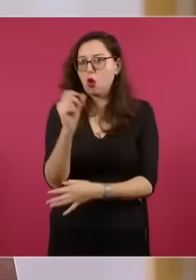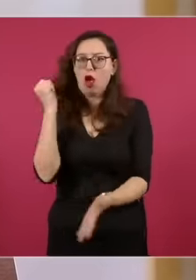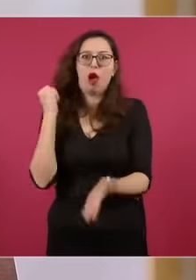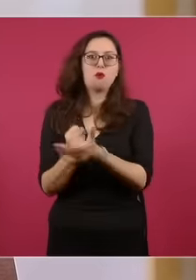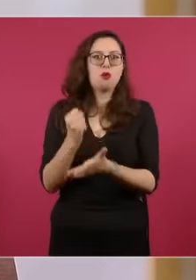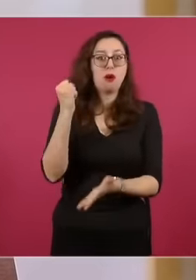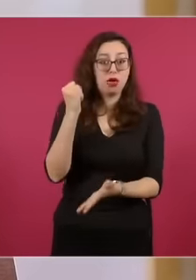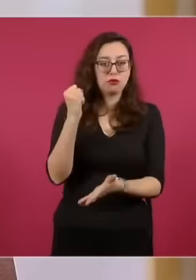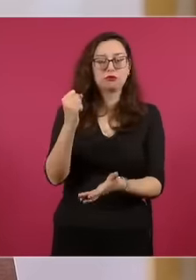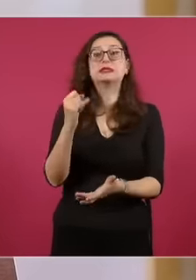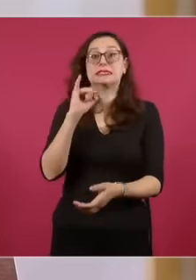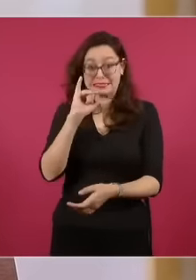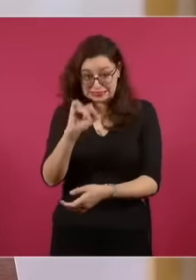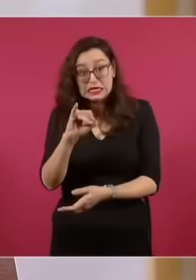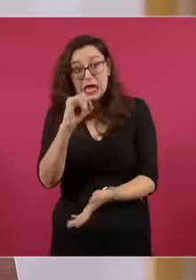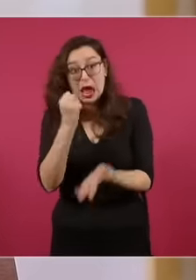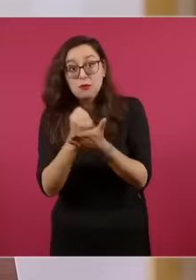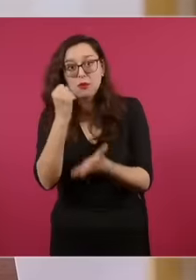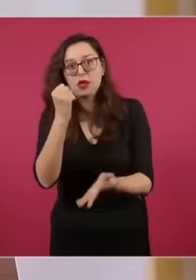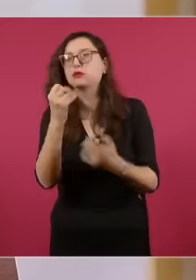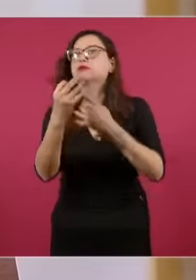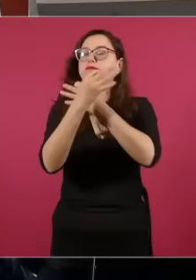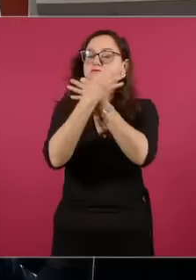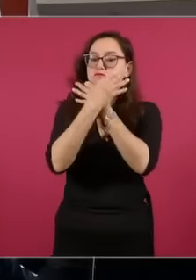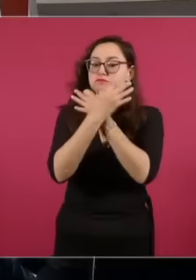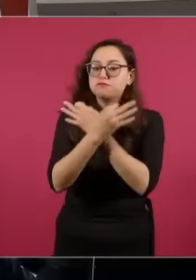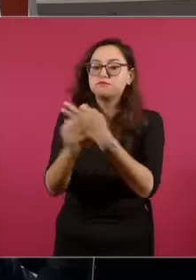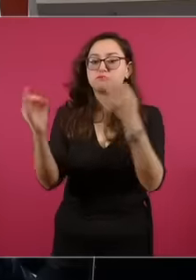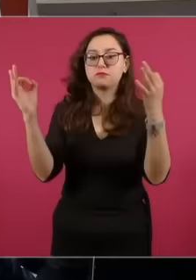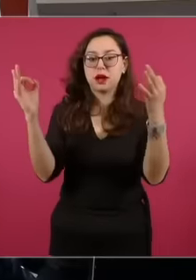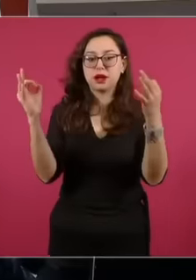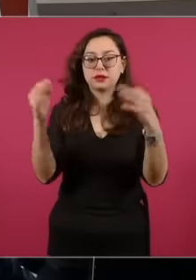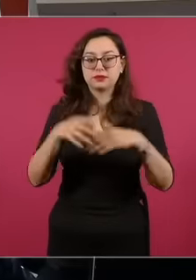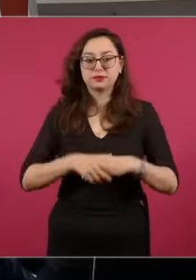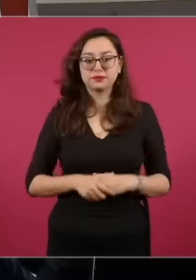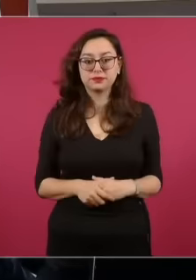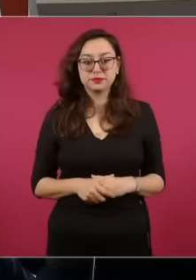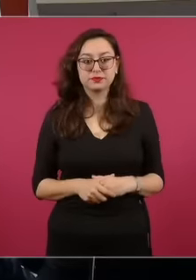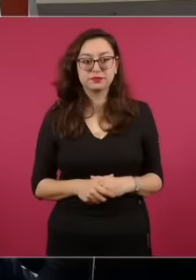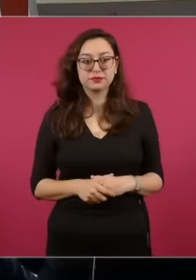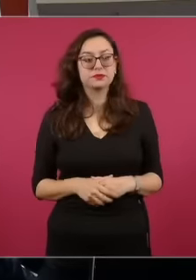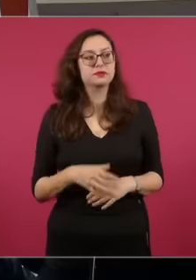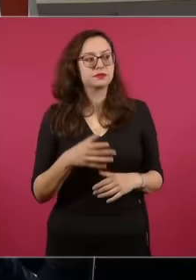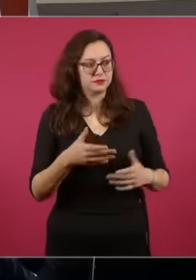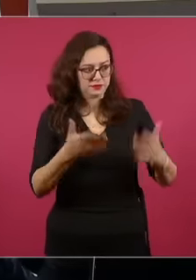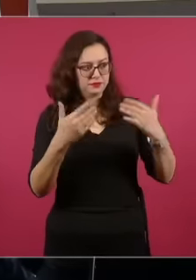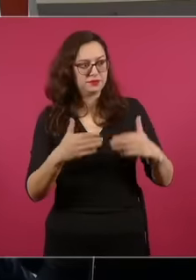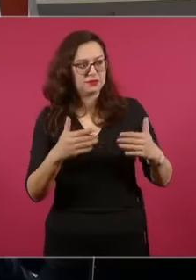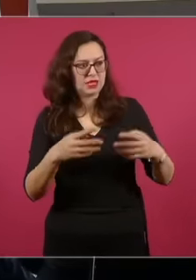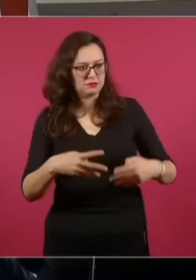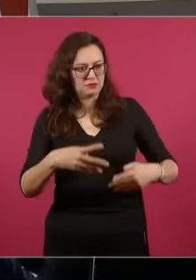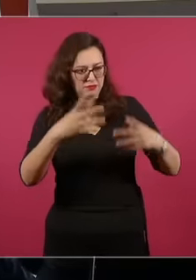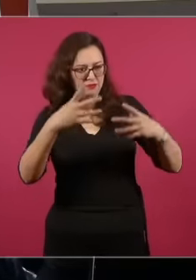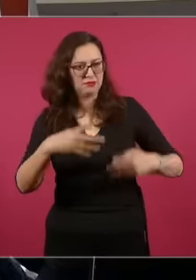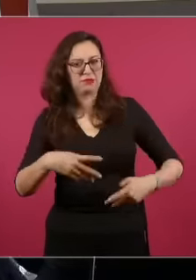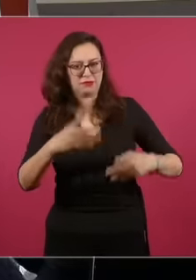o reformas pero hay algo que tiene que ver no sé